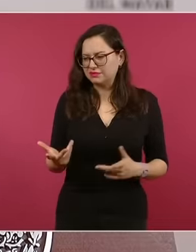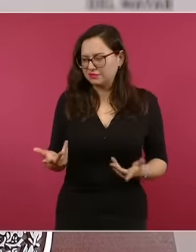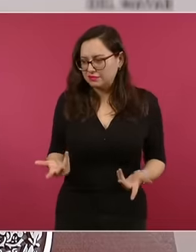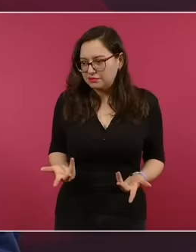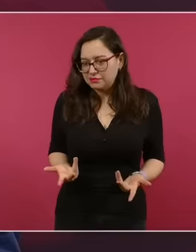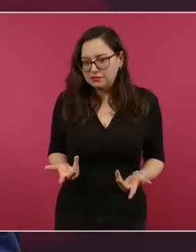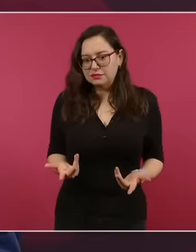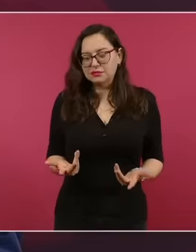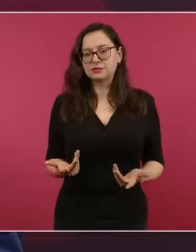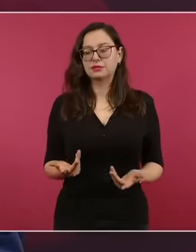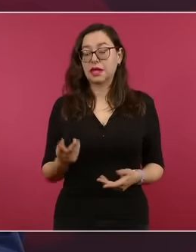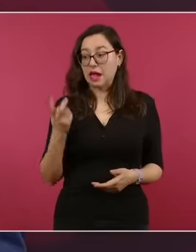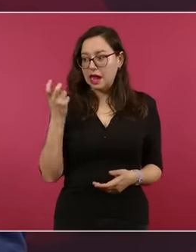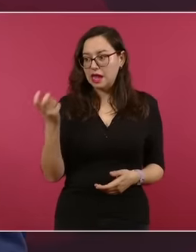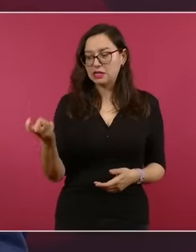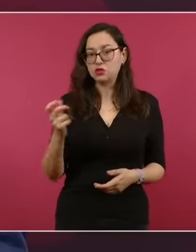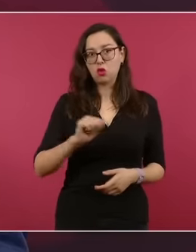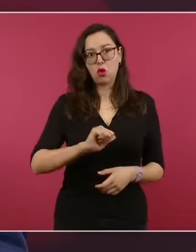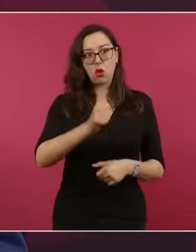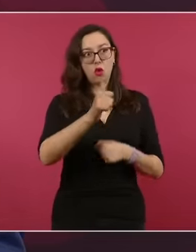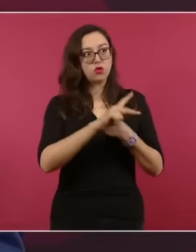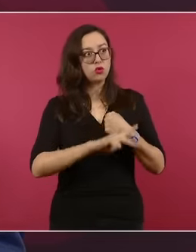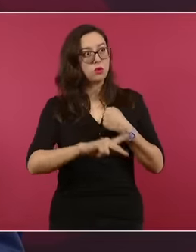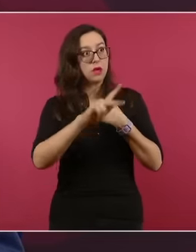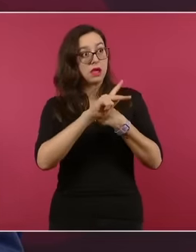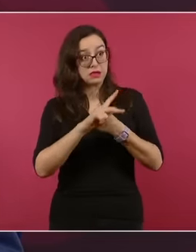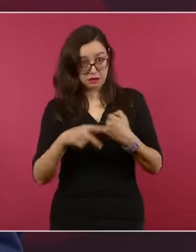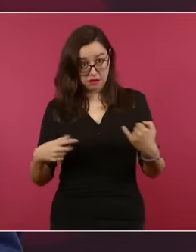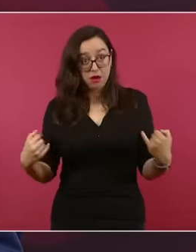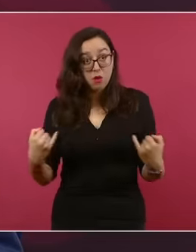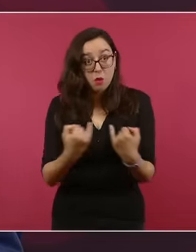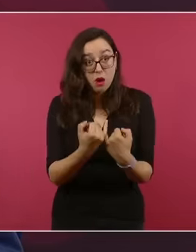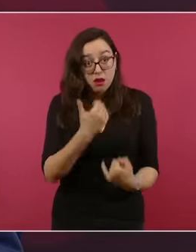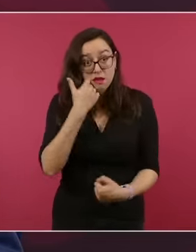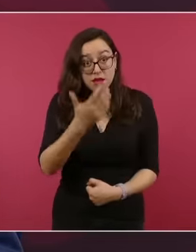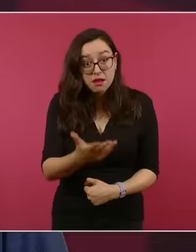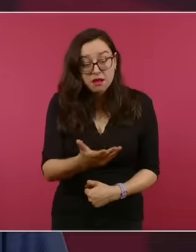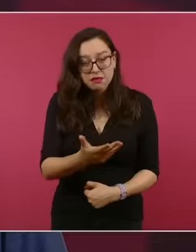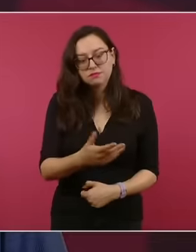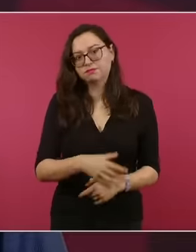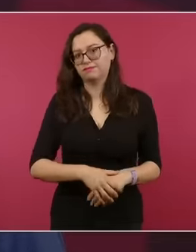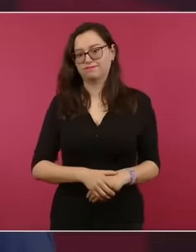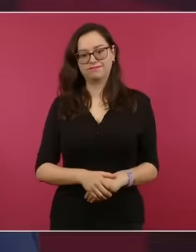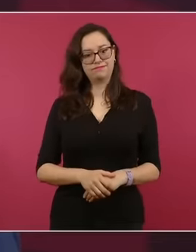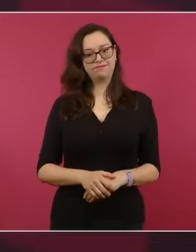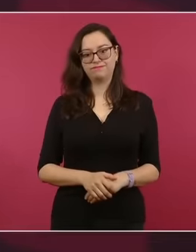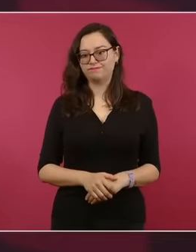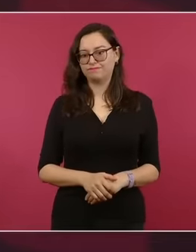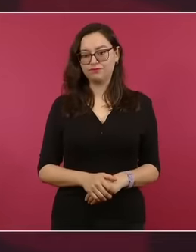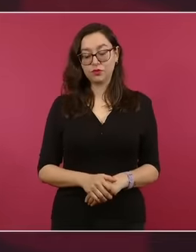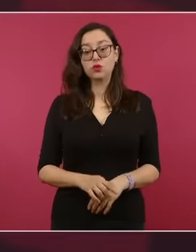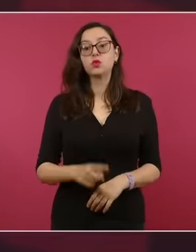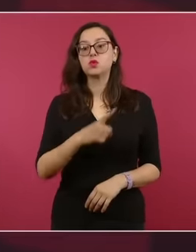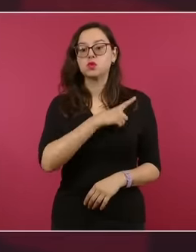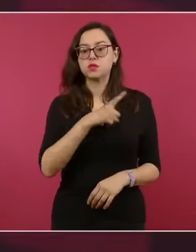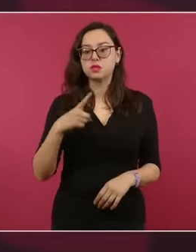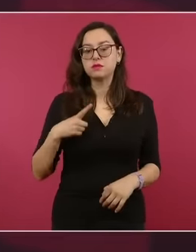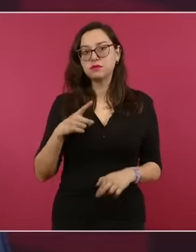garantice el derecho internacional, que no se violen